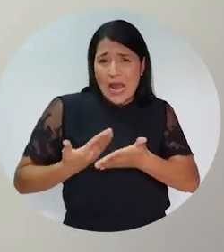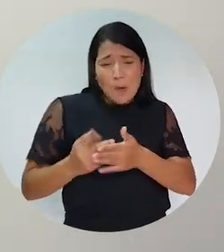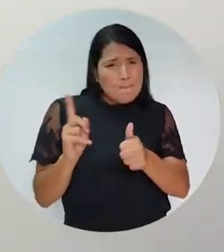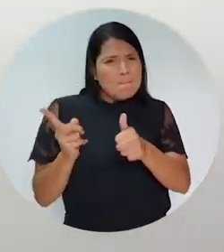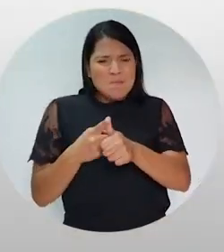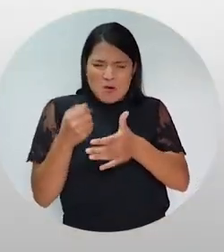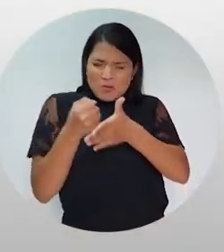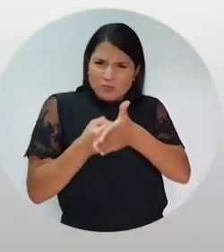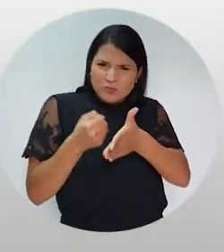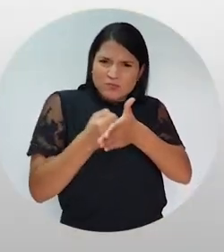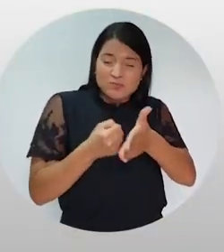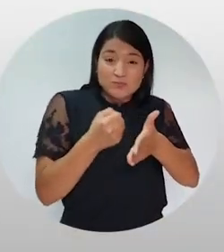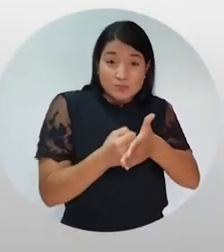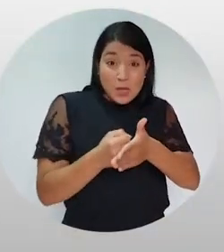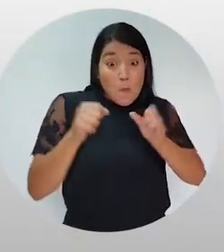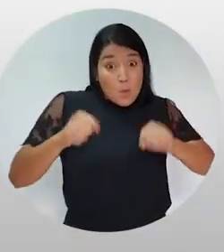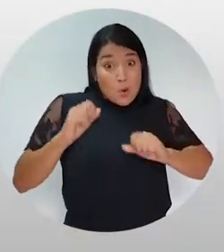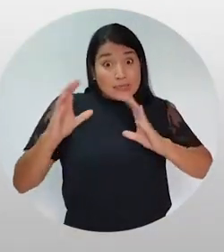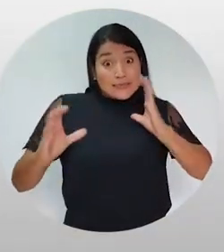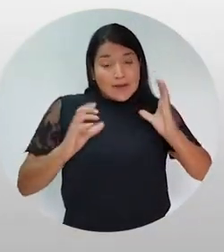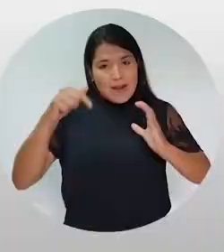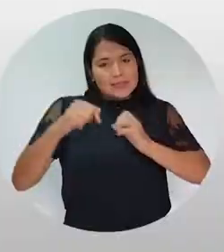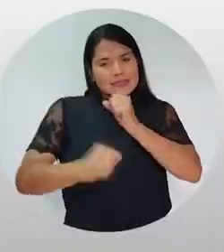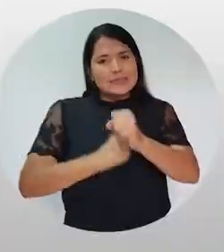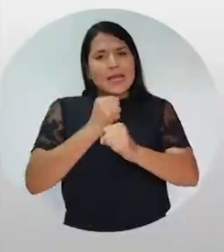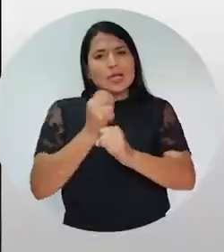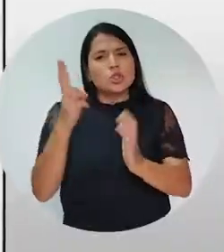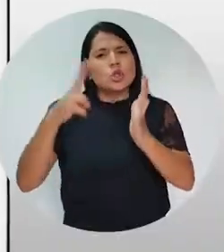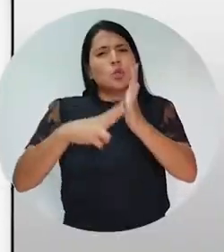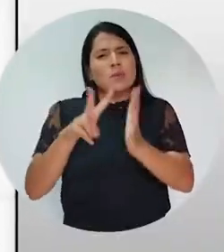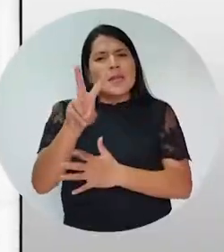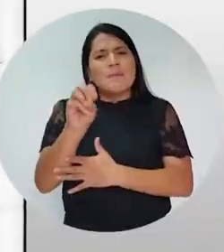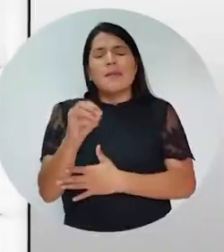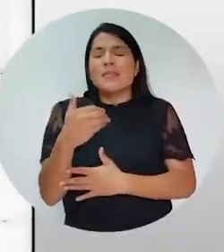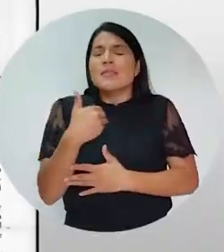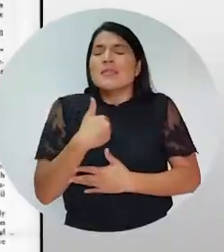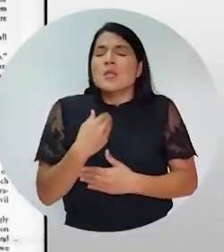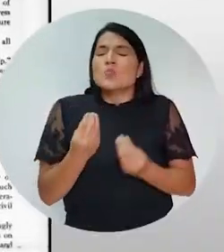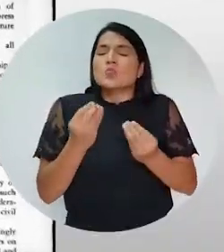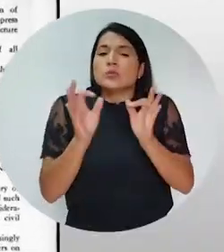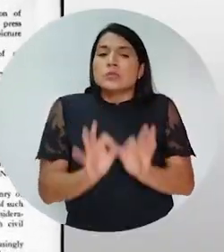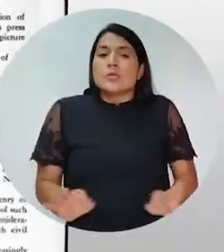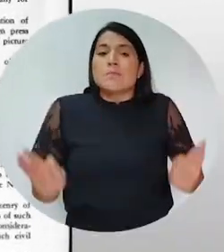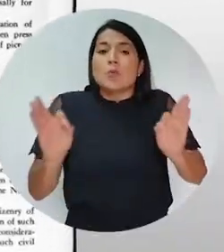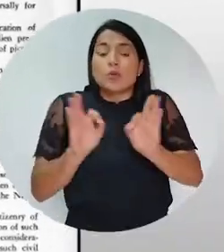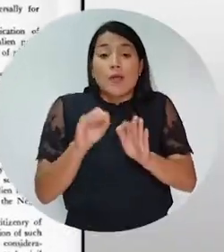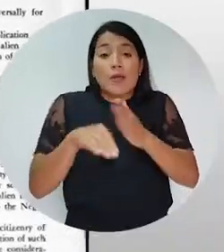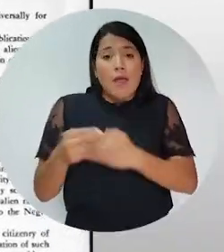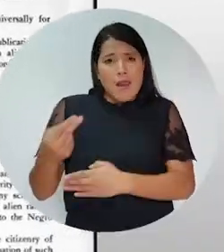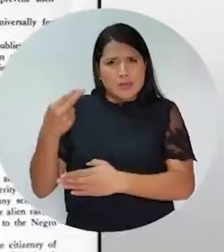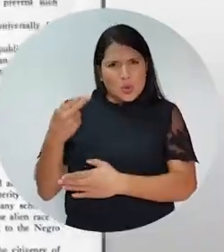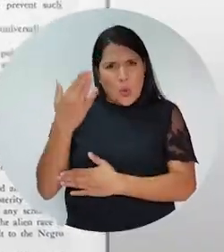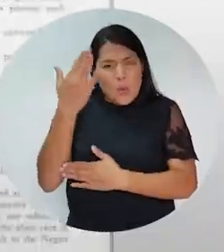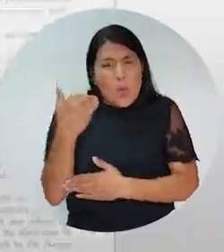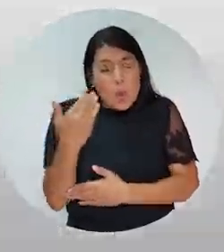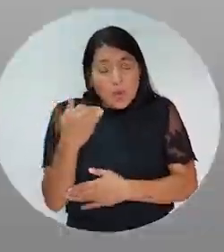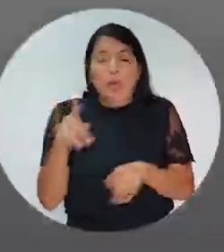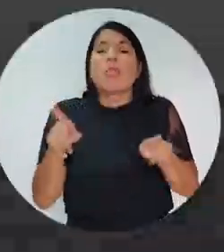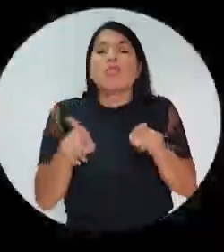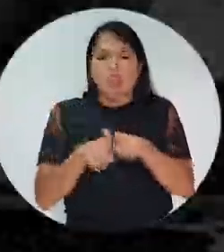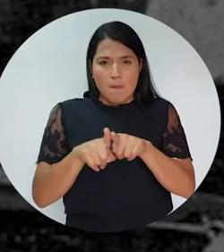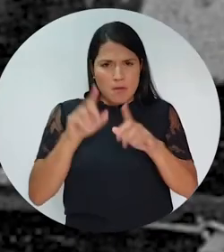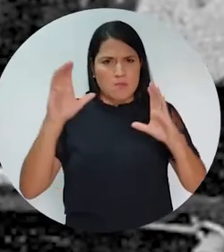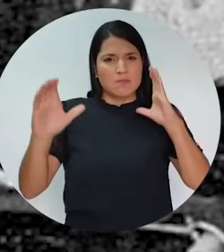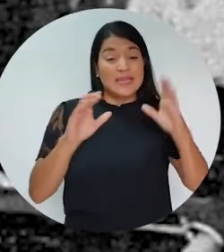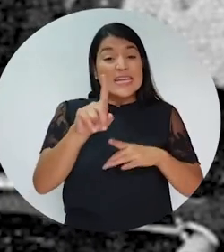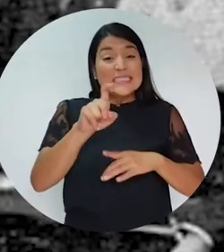Y celebrarlo este 2020 tiene el mayor significado histórico, porque se conmemora